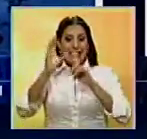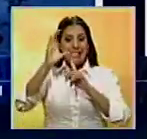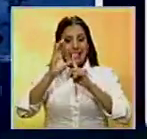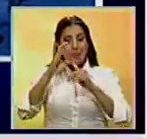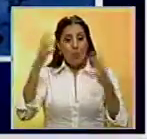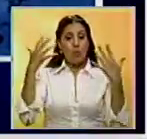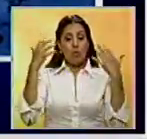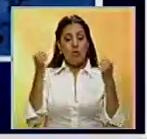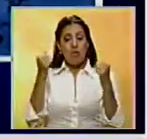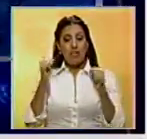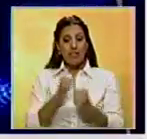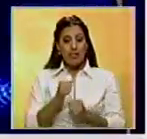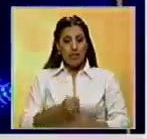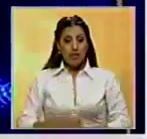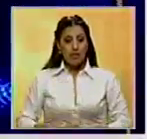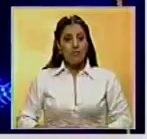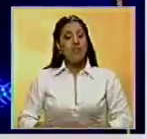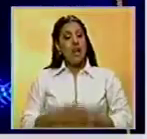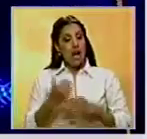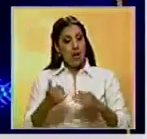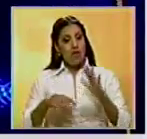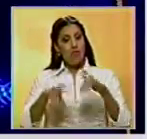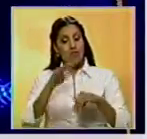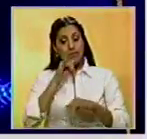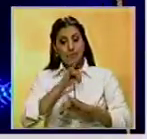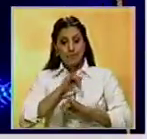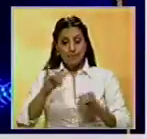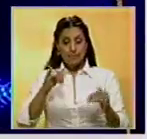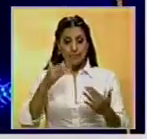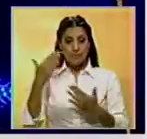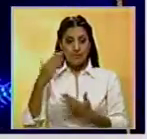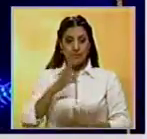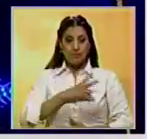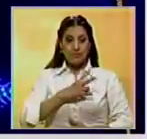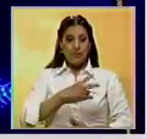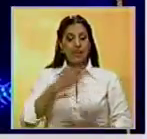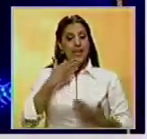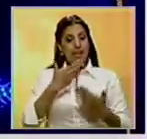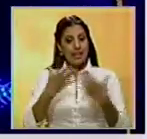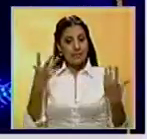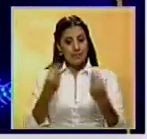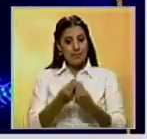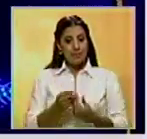ser volátil y extremo. Bien amigos, hasta aquí la información deportiva en Noticiero Benevisión. Gracias por su compañía.